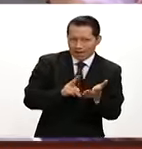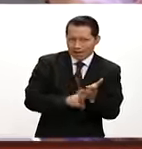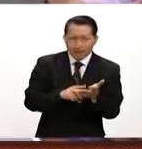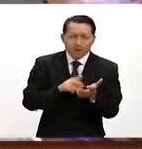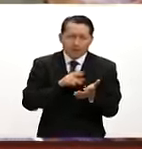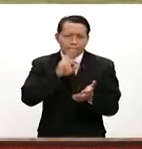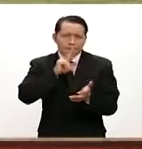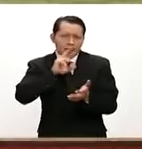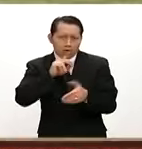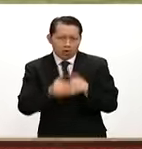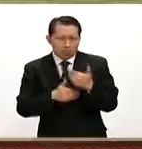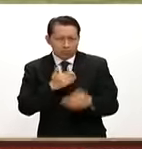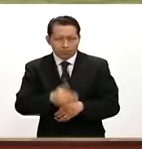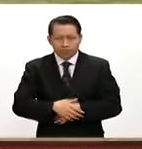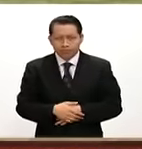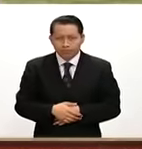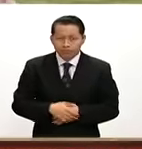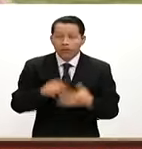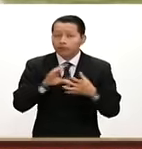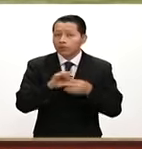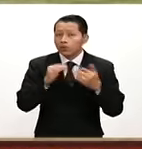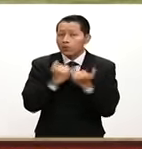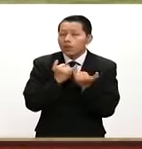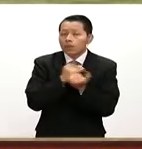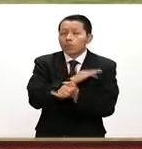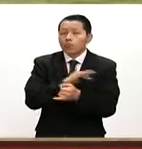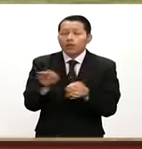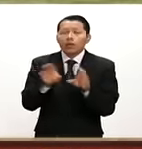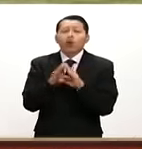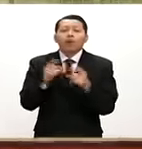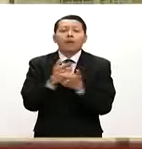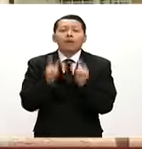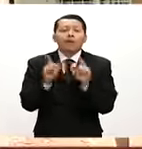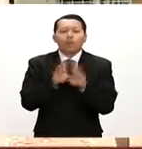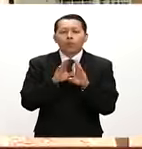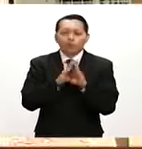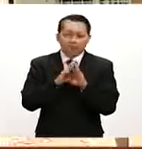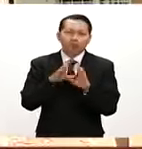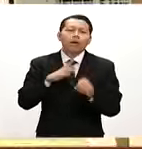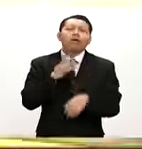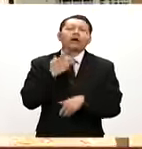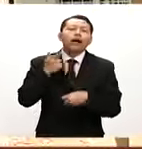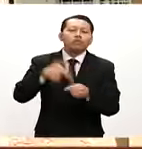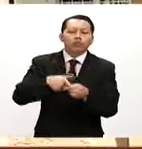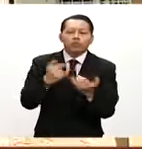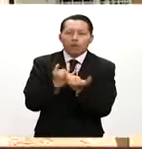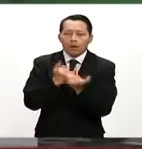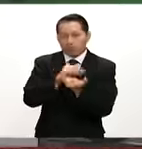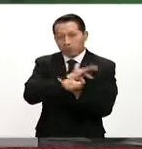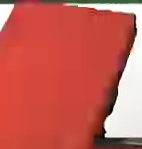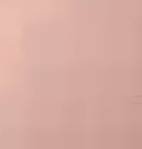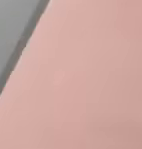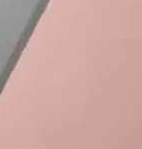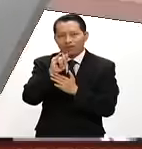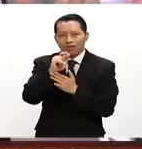a funcionar mejor. También hizo referencia a la liberalización en el precio de la gasolina y su posible impacto en la inflación.